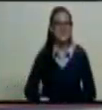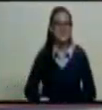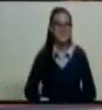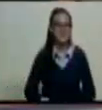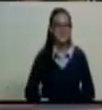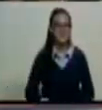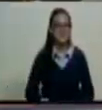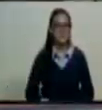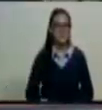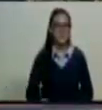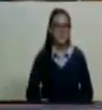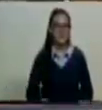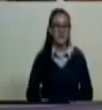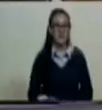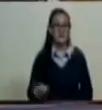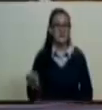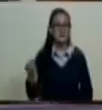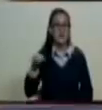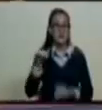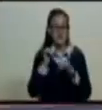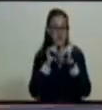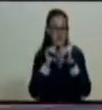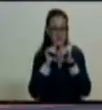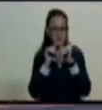Siguiente punto, señor secretario.